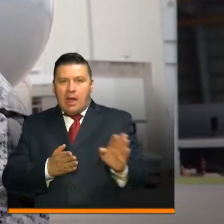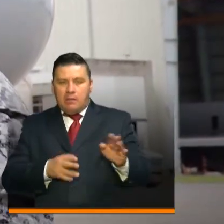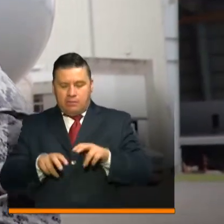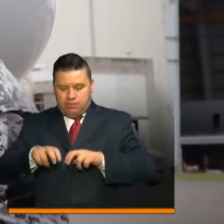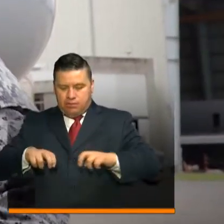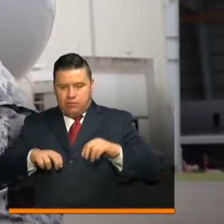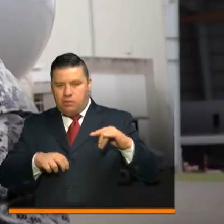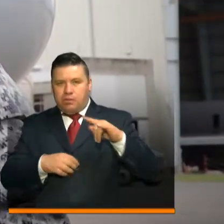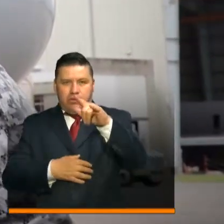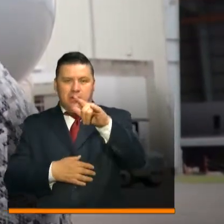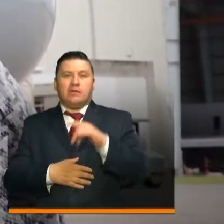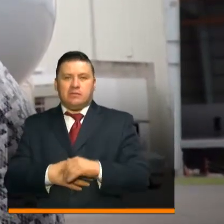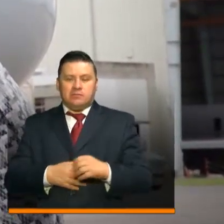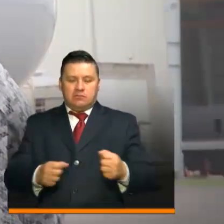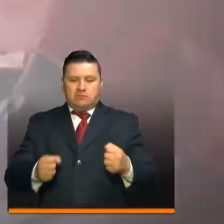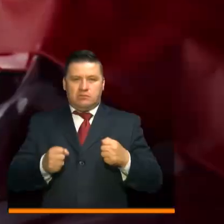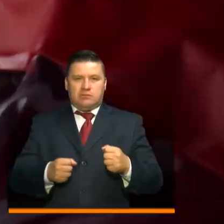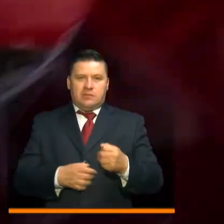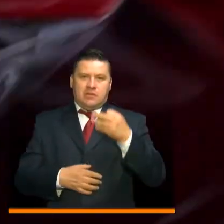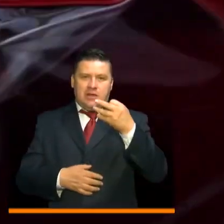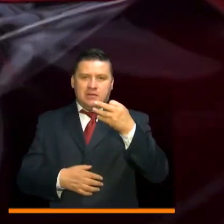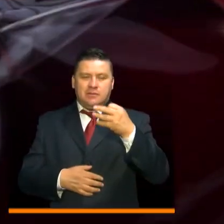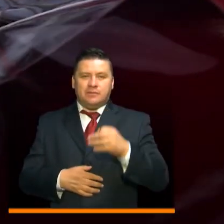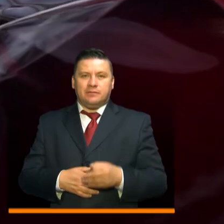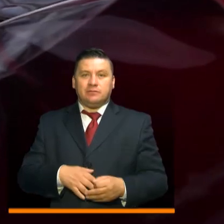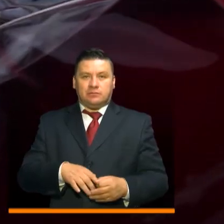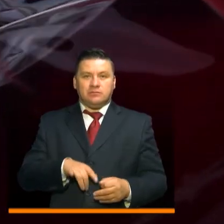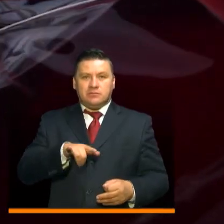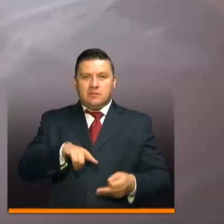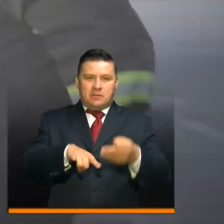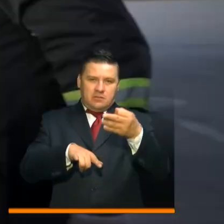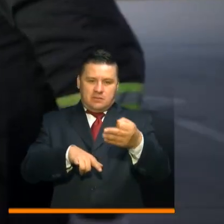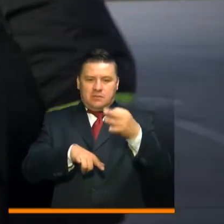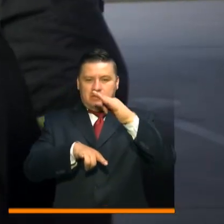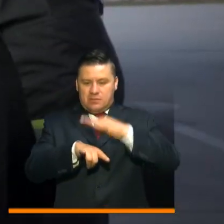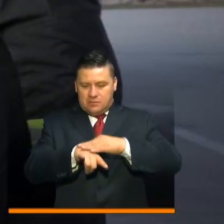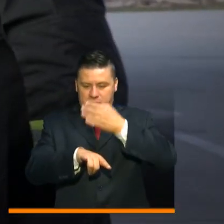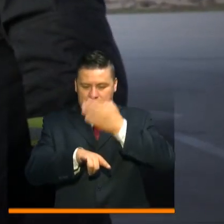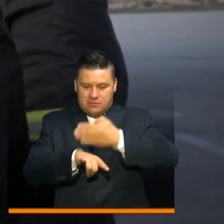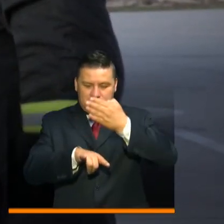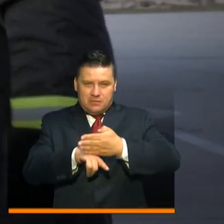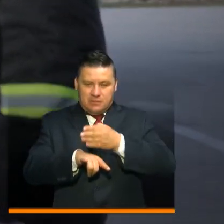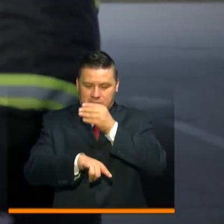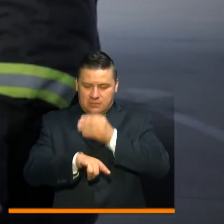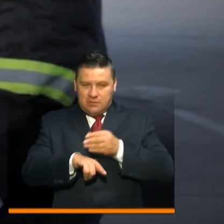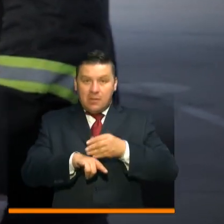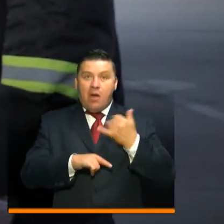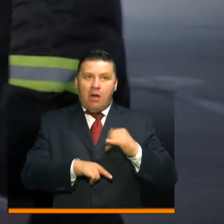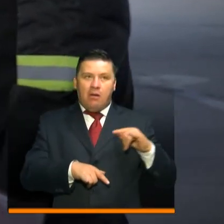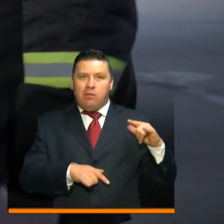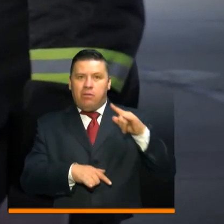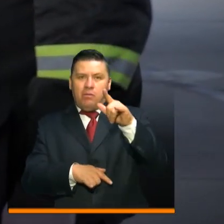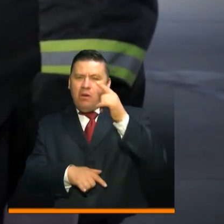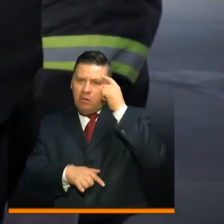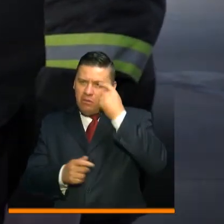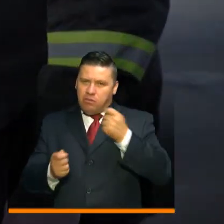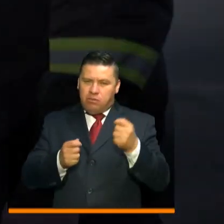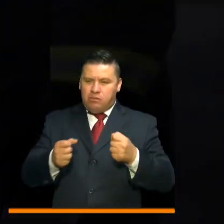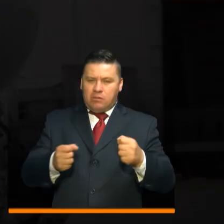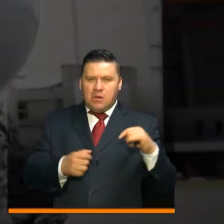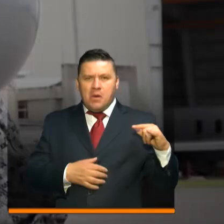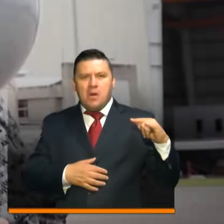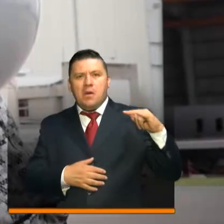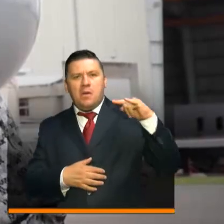tripulación de vuelo, o el piloto y el copiloto. De esa forma, ahora tenemos unas aeronaves con unas tripulaciones